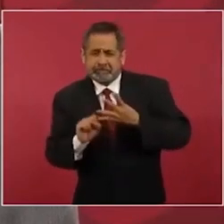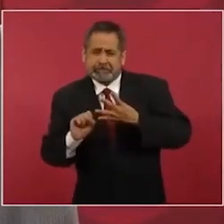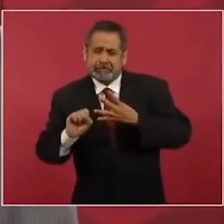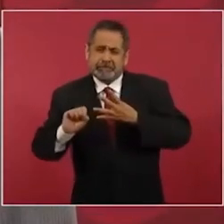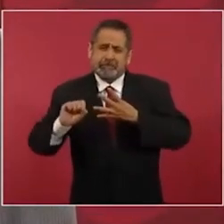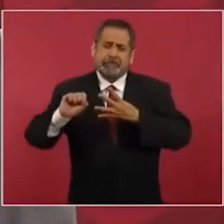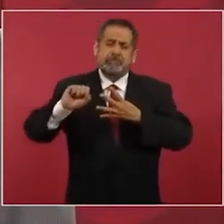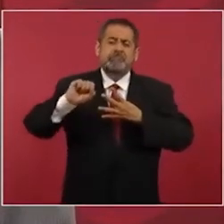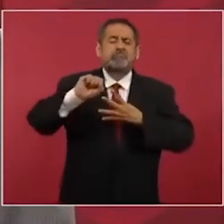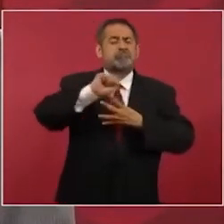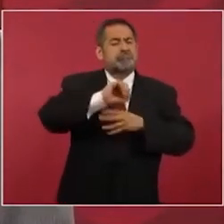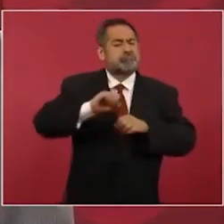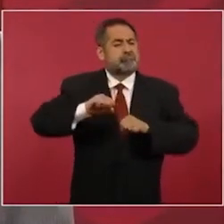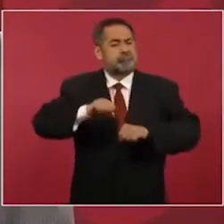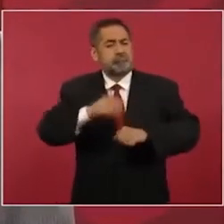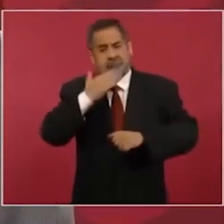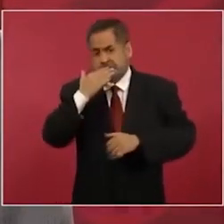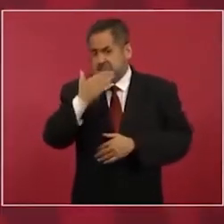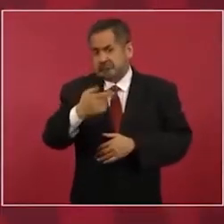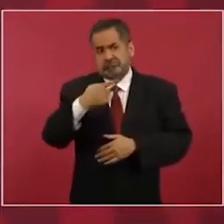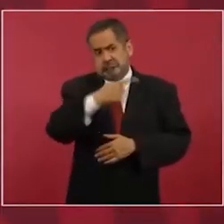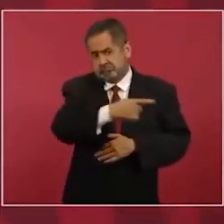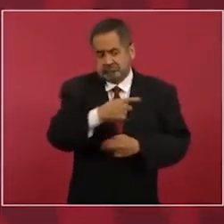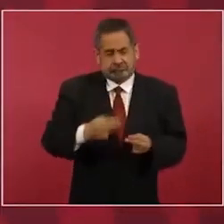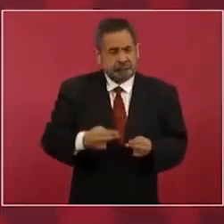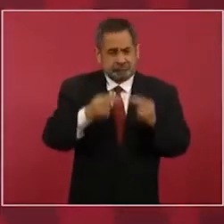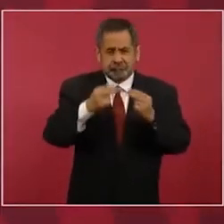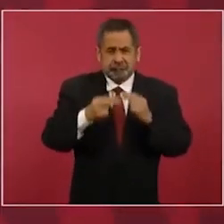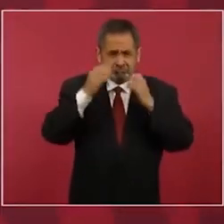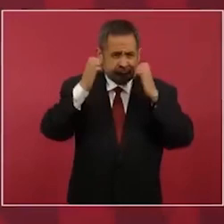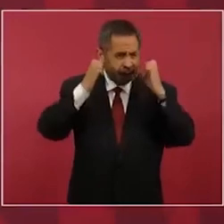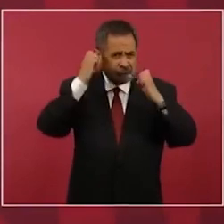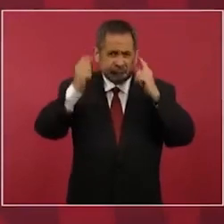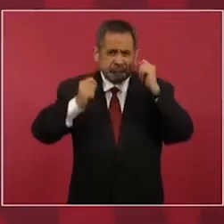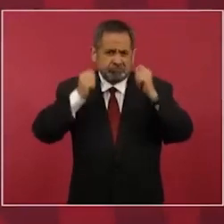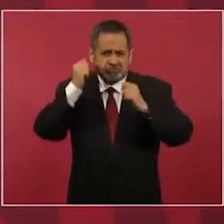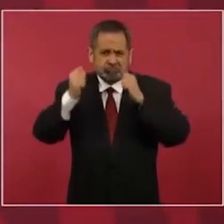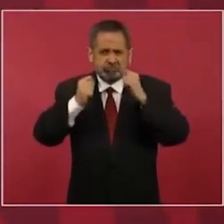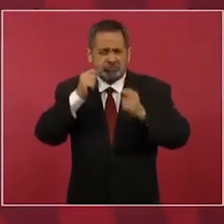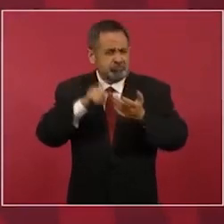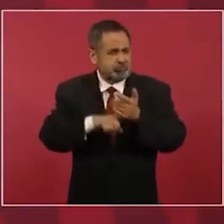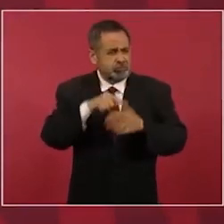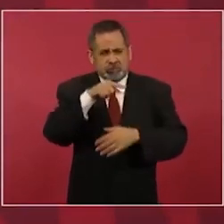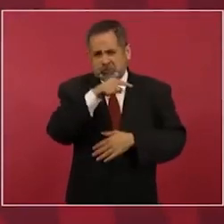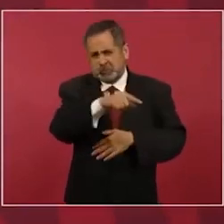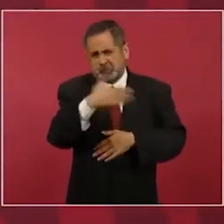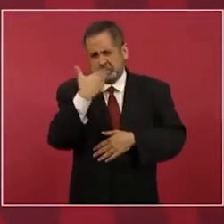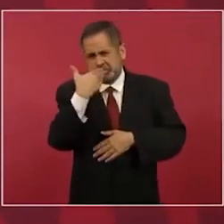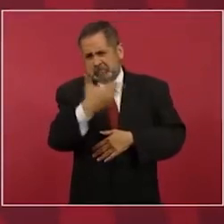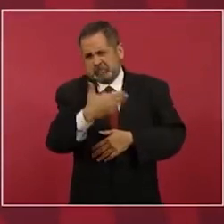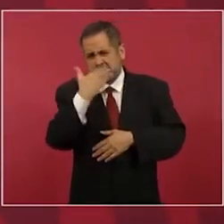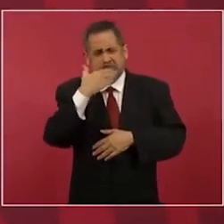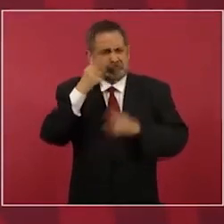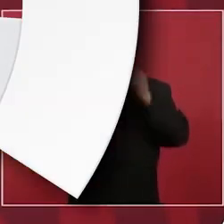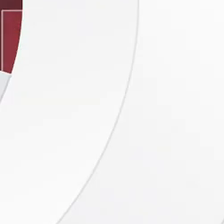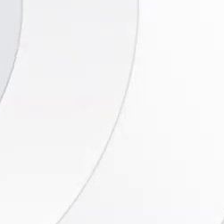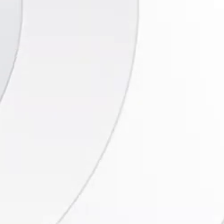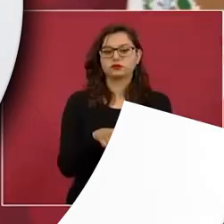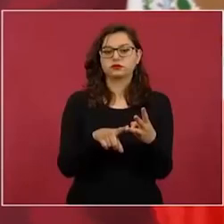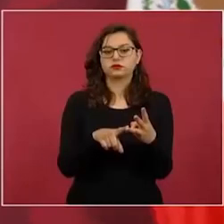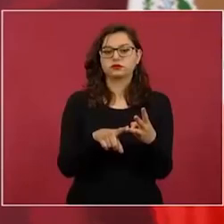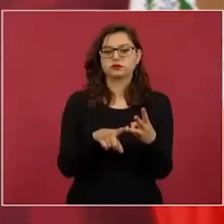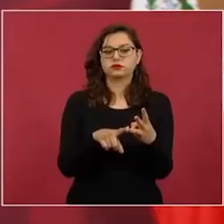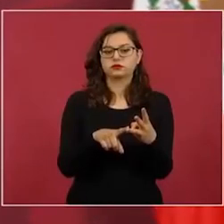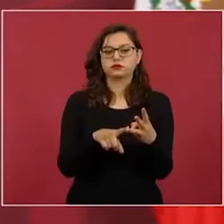el empresario de turismo en México más exitoso.